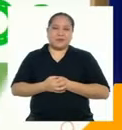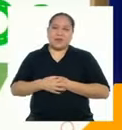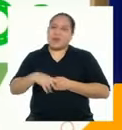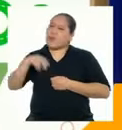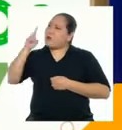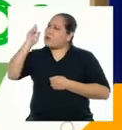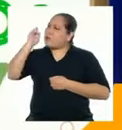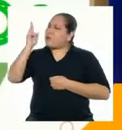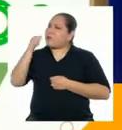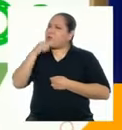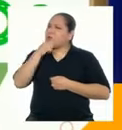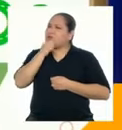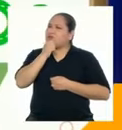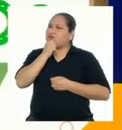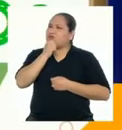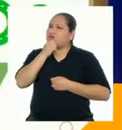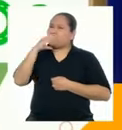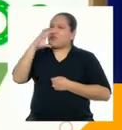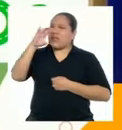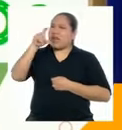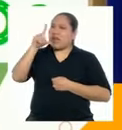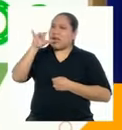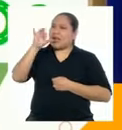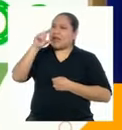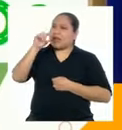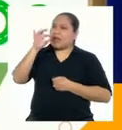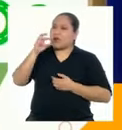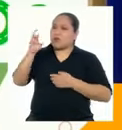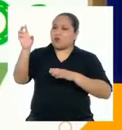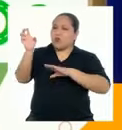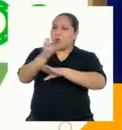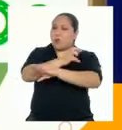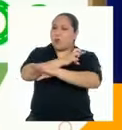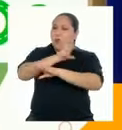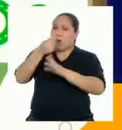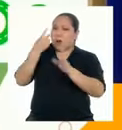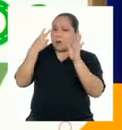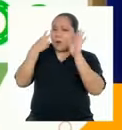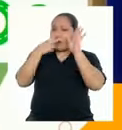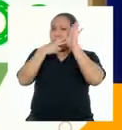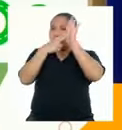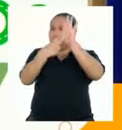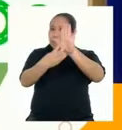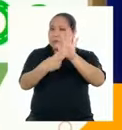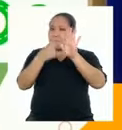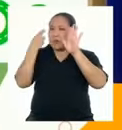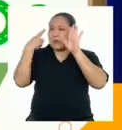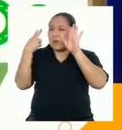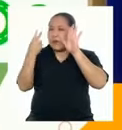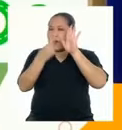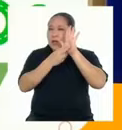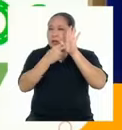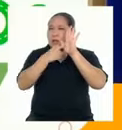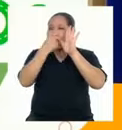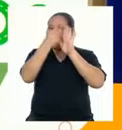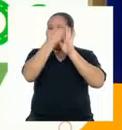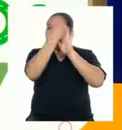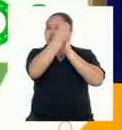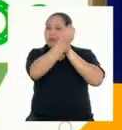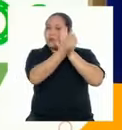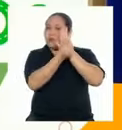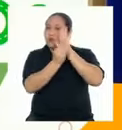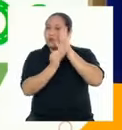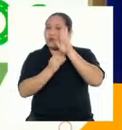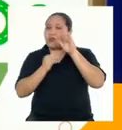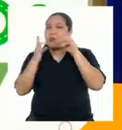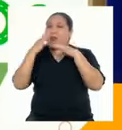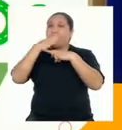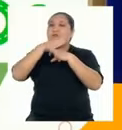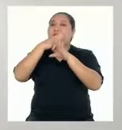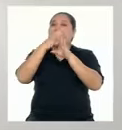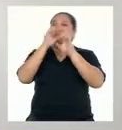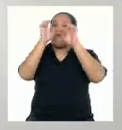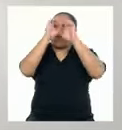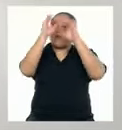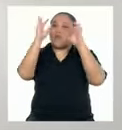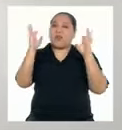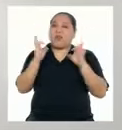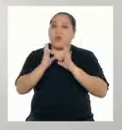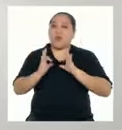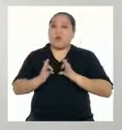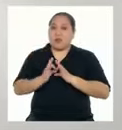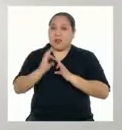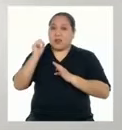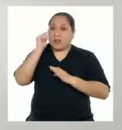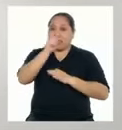Profesora, un caligrama es un poema visual En el cual los versos o palabras que lo componen forman una figura acerca de lo que trata ¿Cierto?